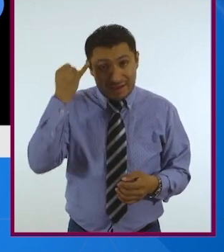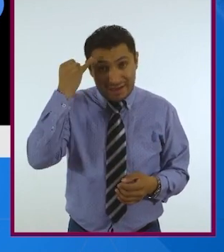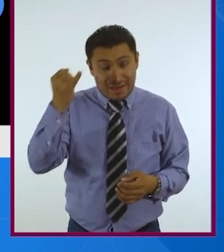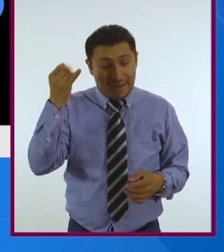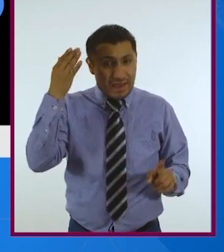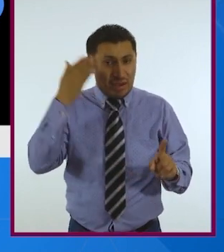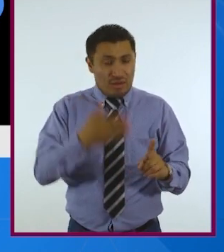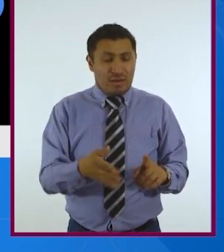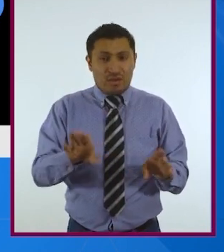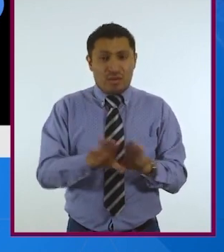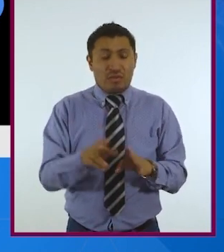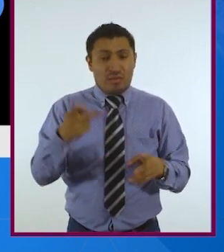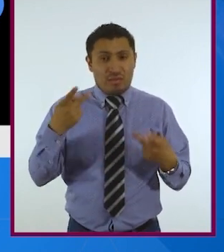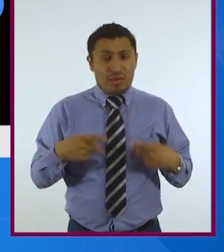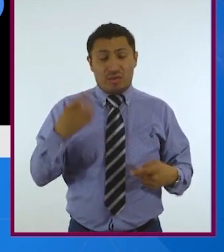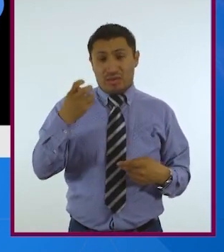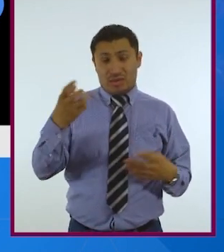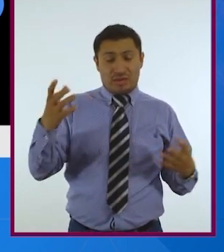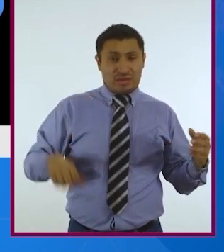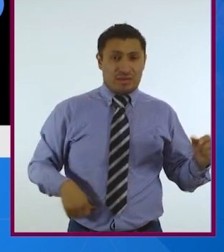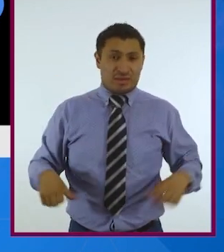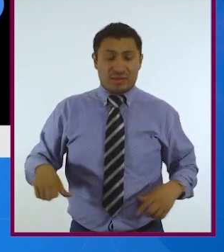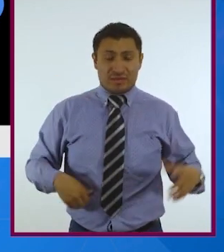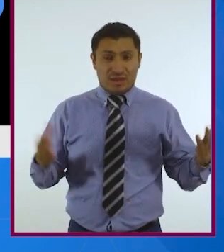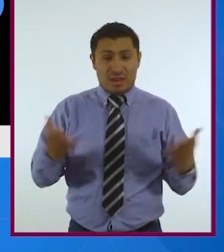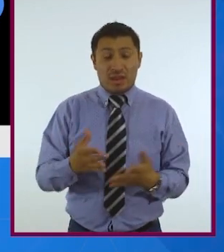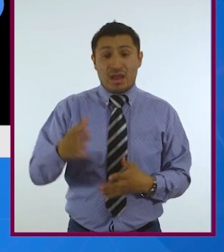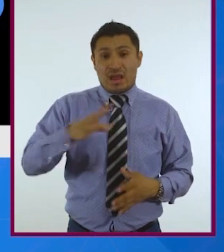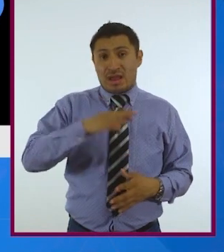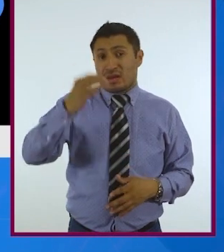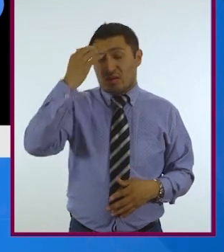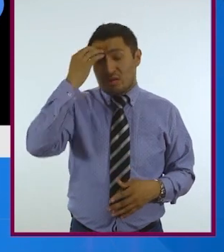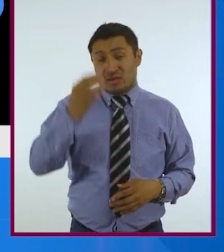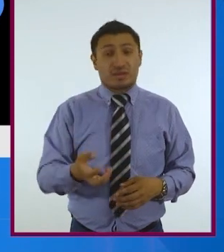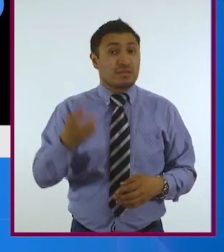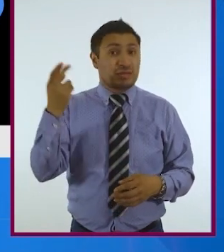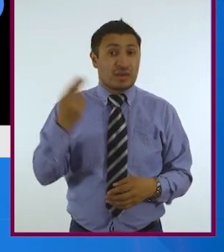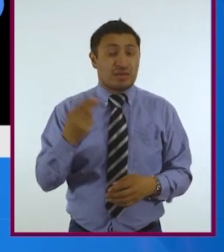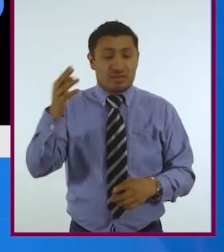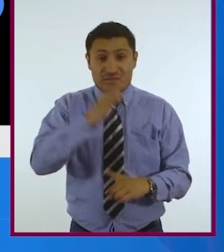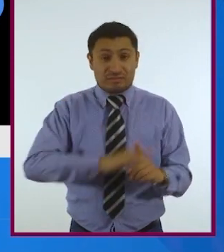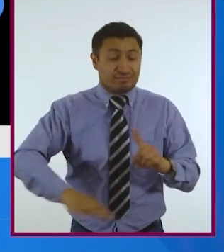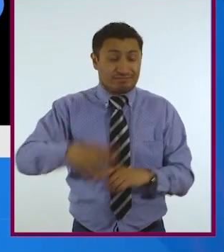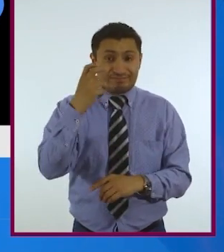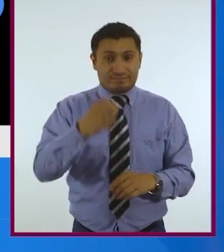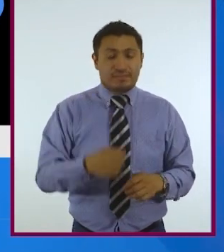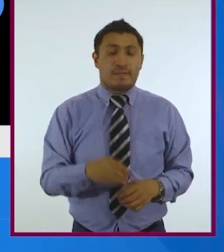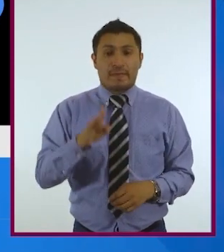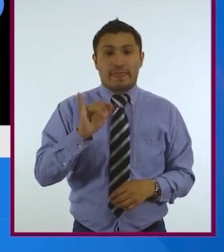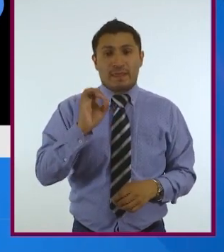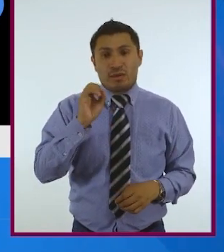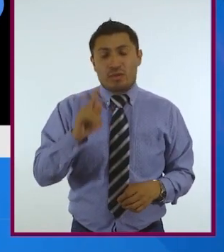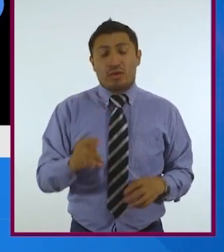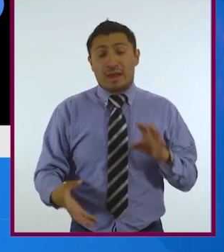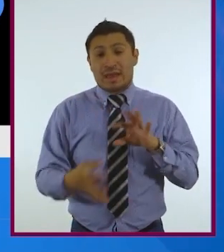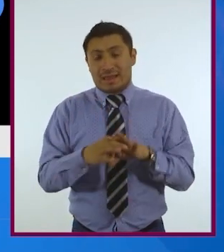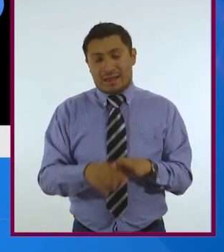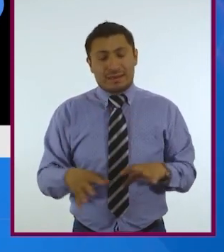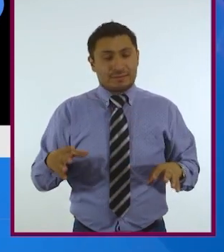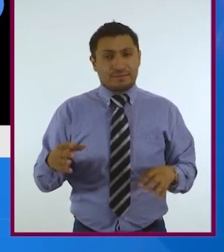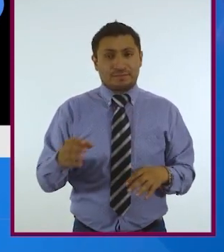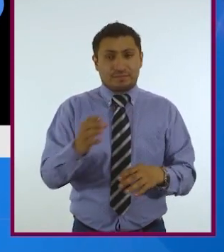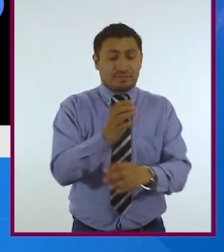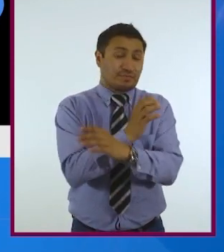bioética tenga el conocimiento necesario del área de la ética. Bueno, la bioética, al ser unión del ámbito de las